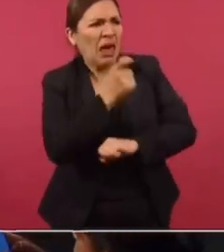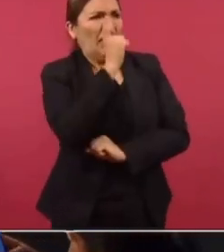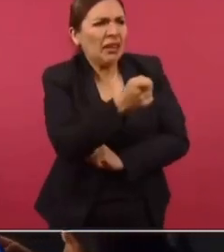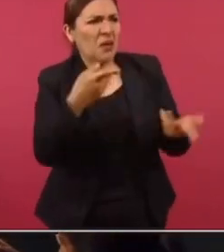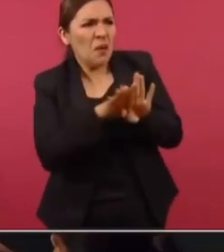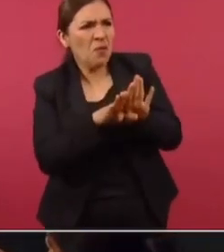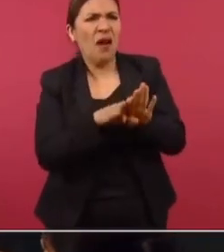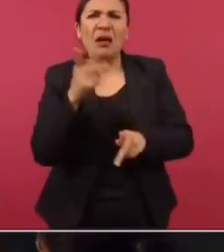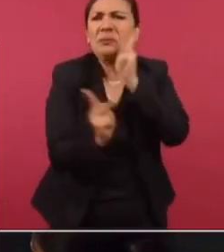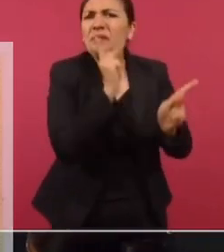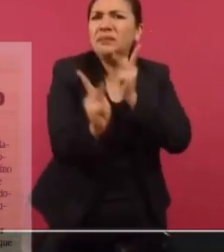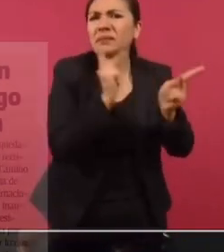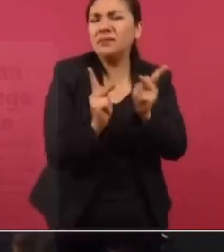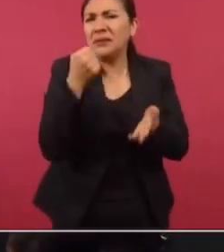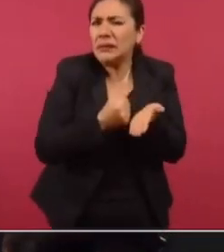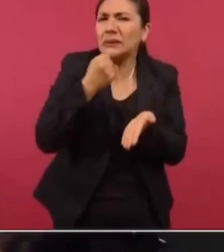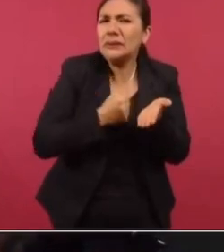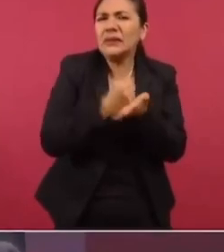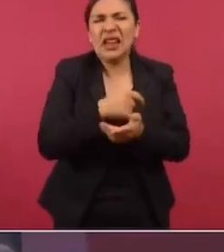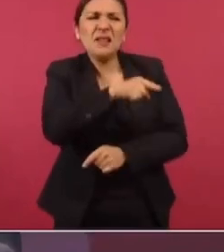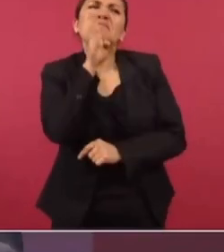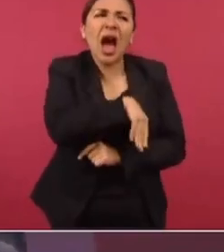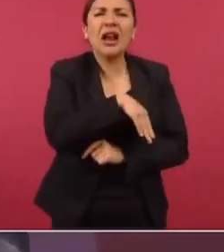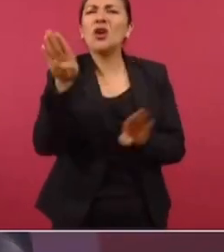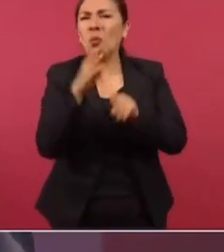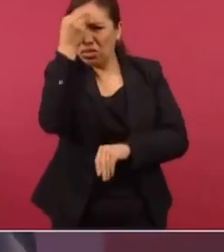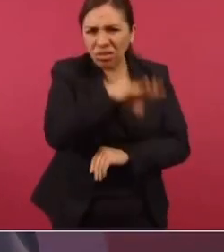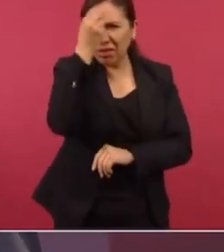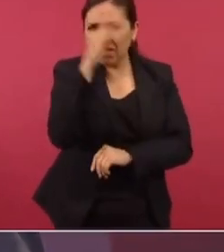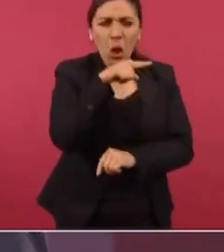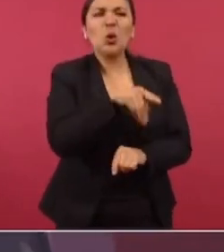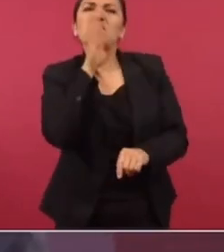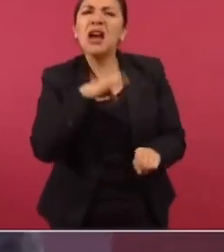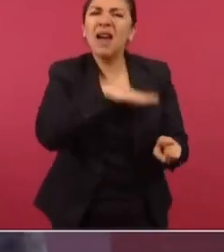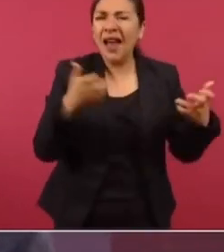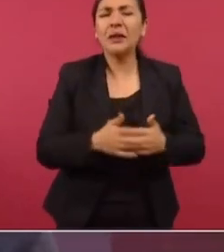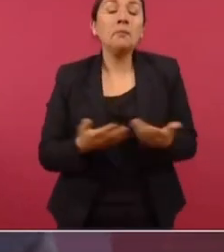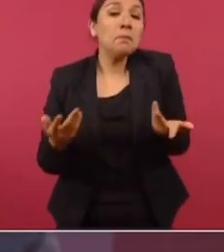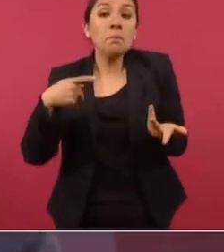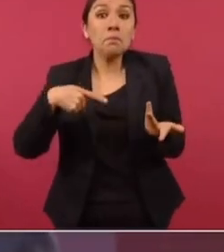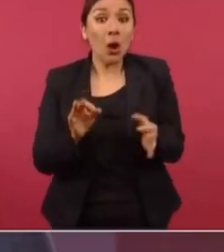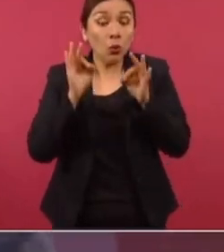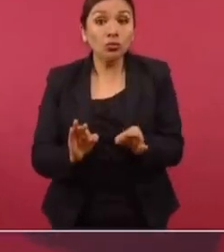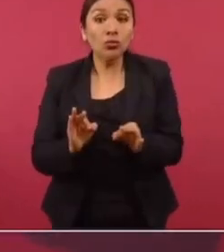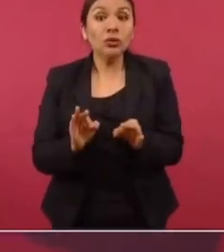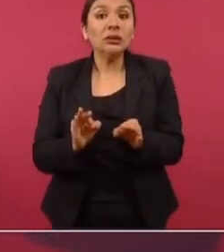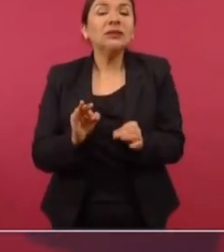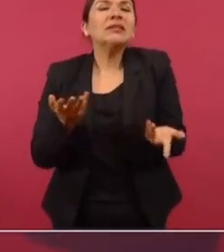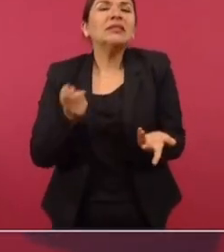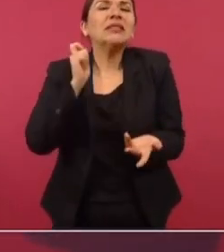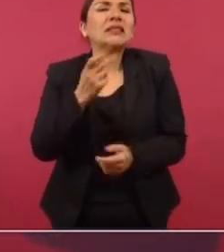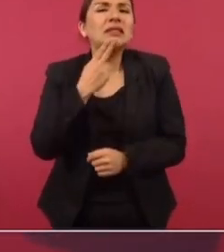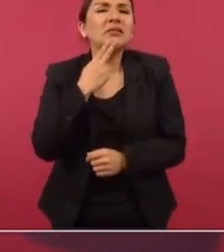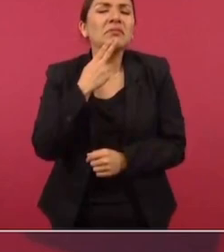lo quieren enlodar, pero el propósito es